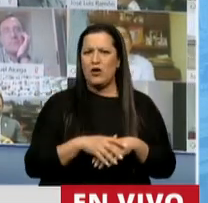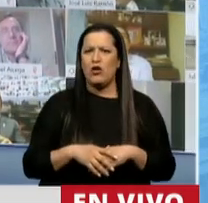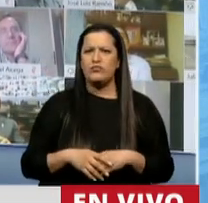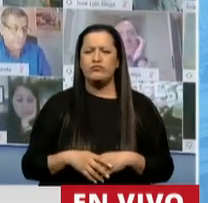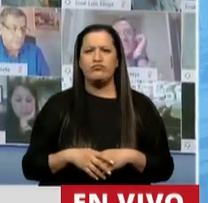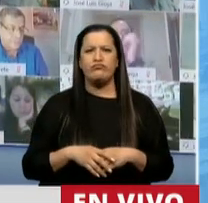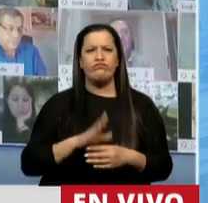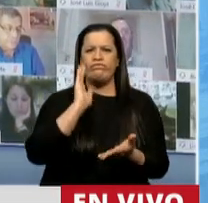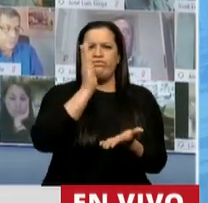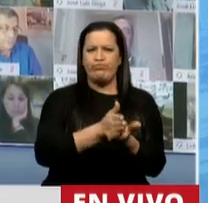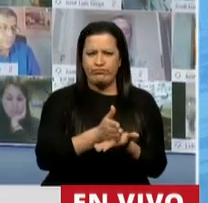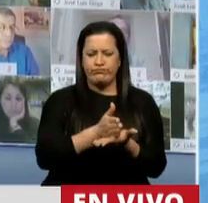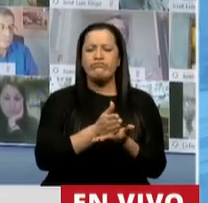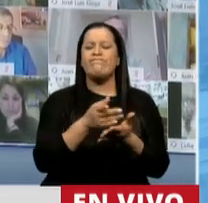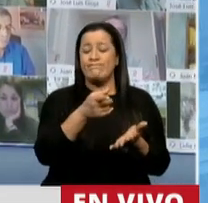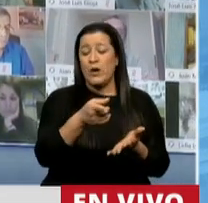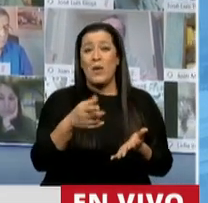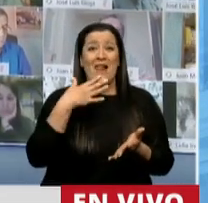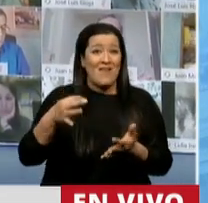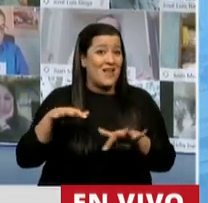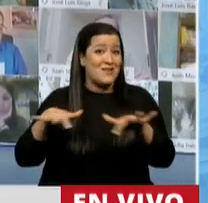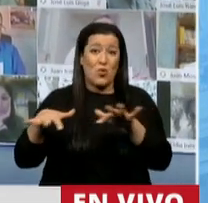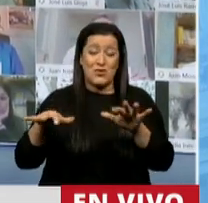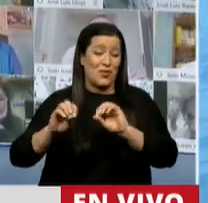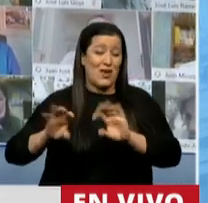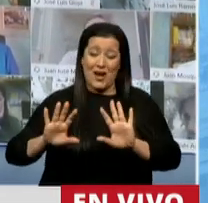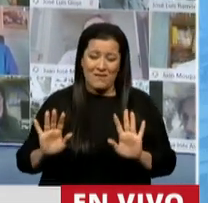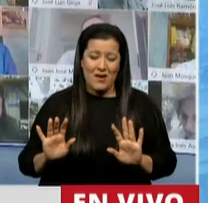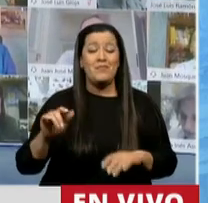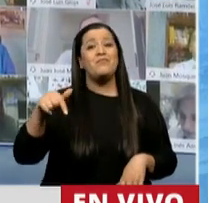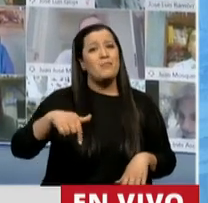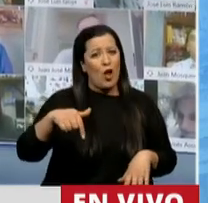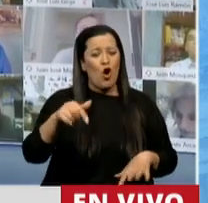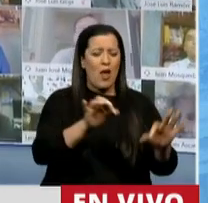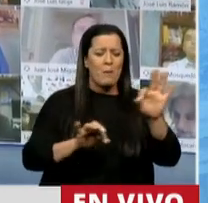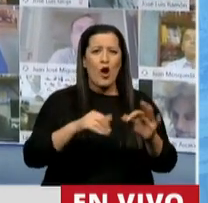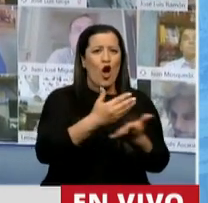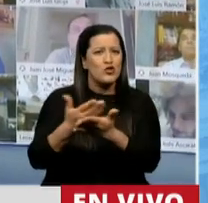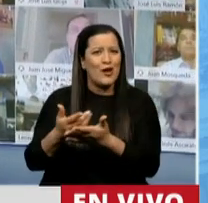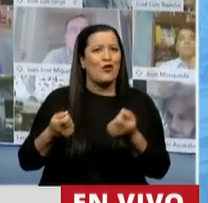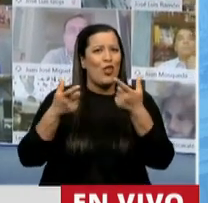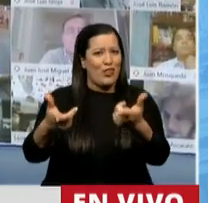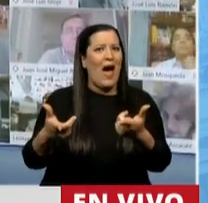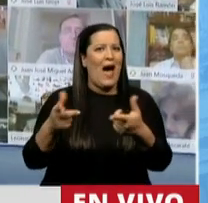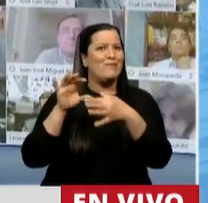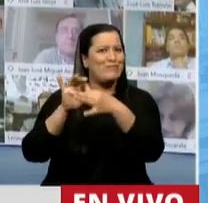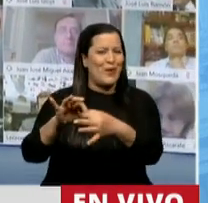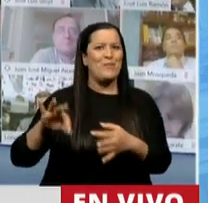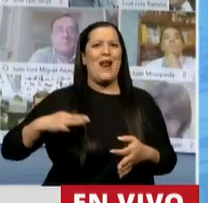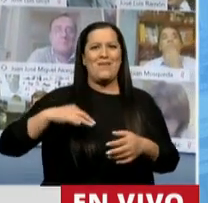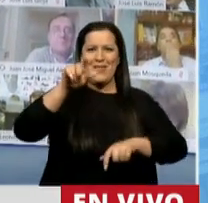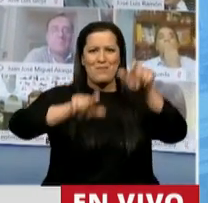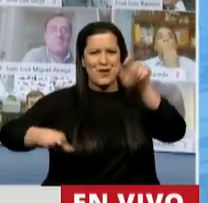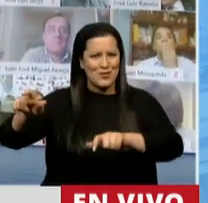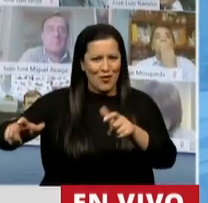la situación lamentable, estamos tratando proyectos que hacen a la vida de los argentinos, estamos tratando